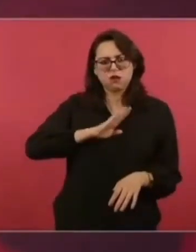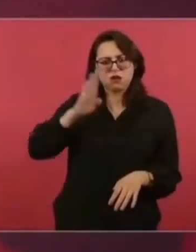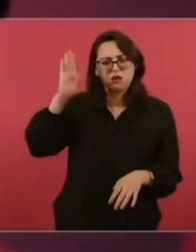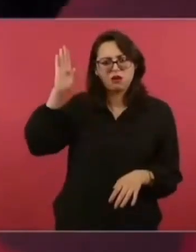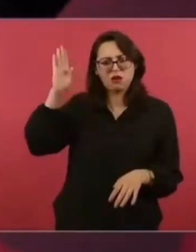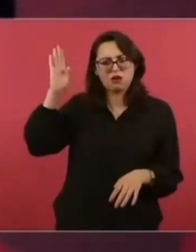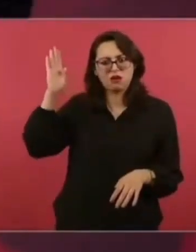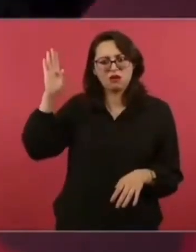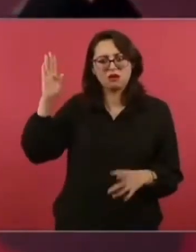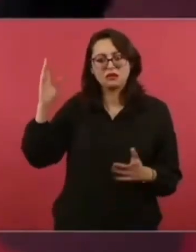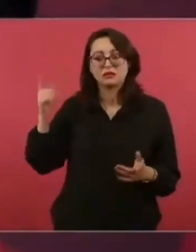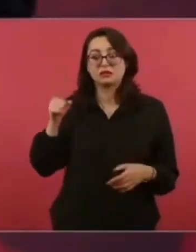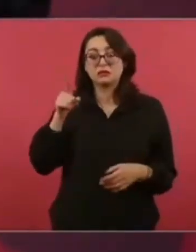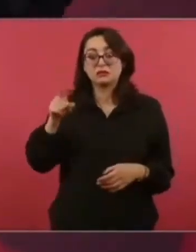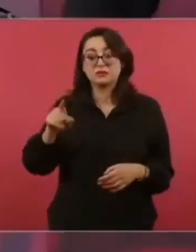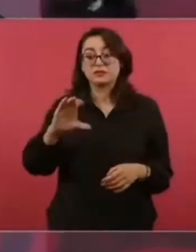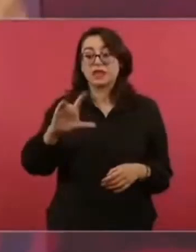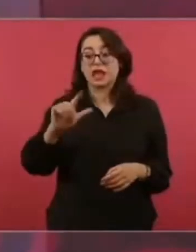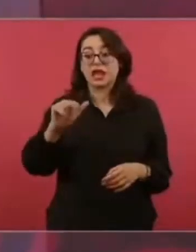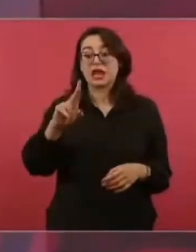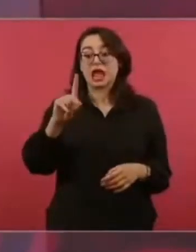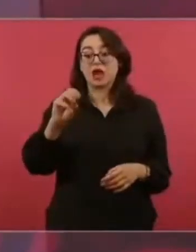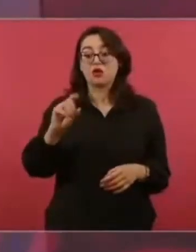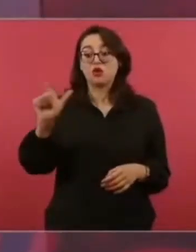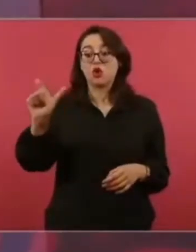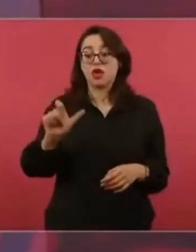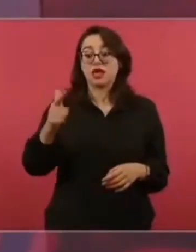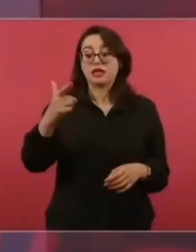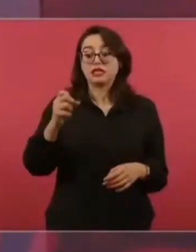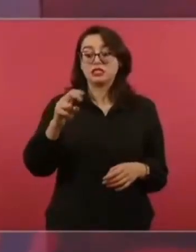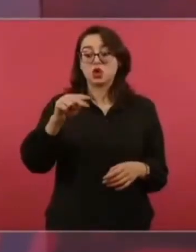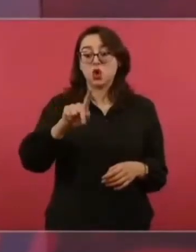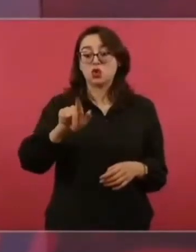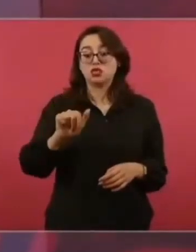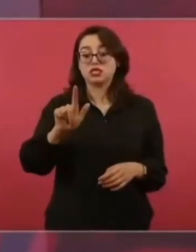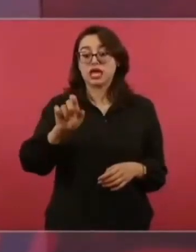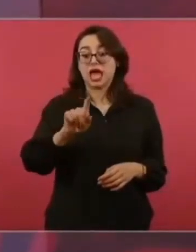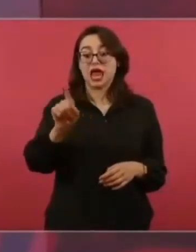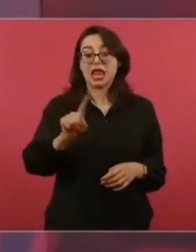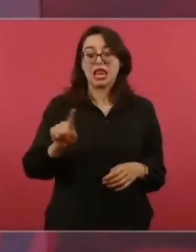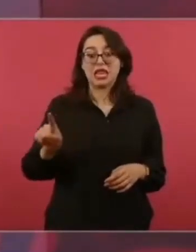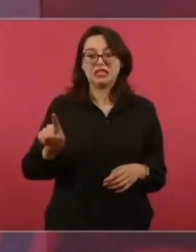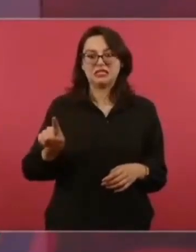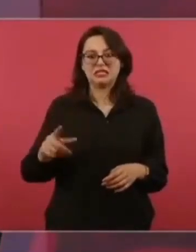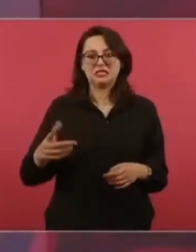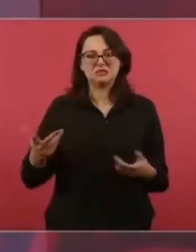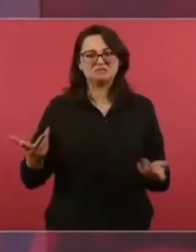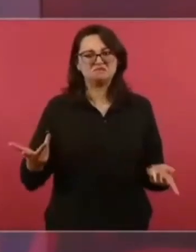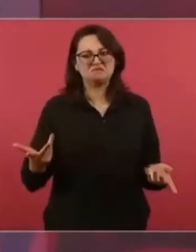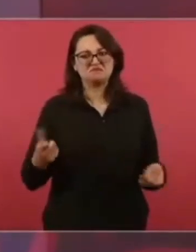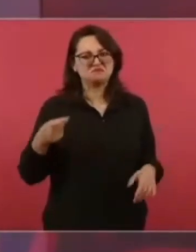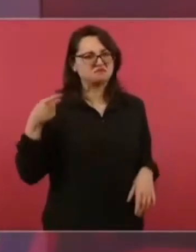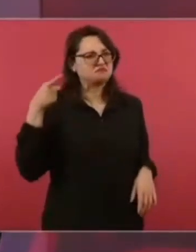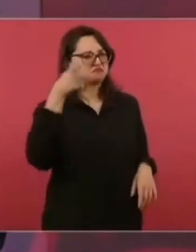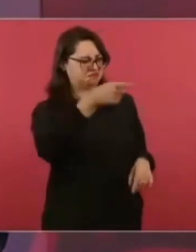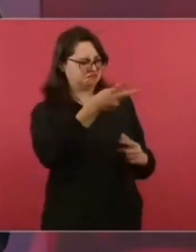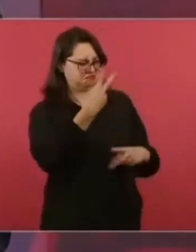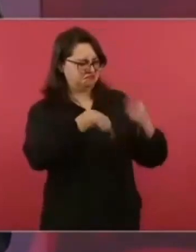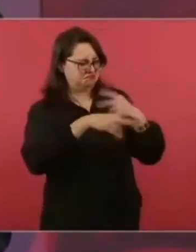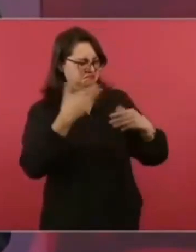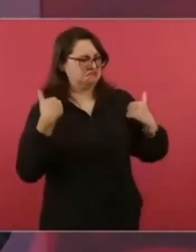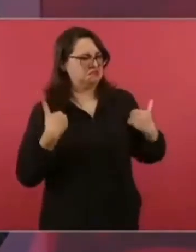Claudia, ¿qué es González? Papá, no estamos de acuerdo con usted.